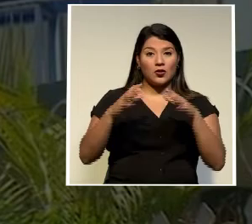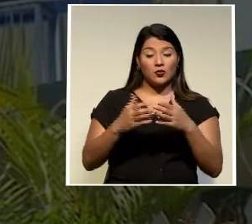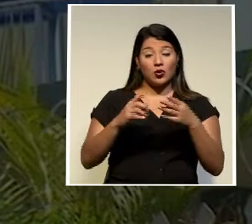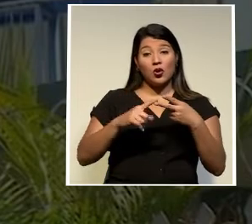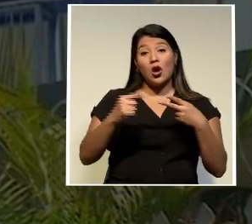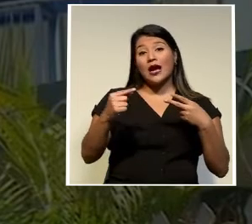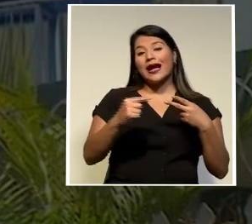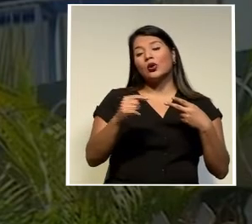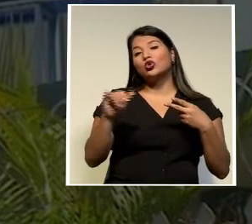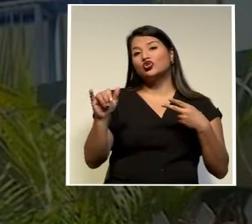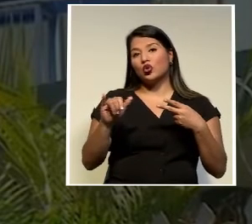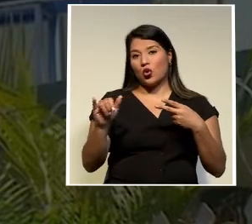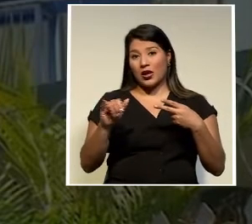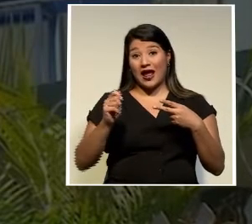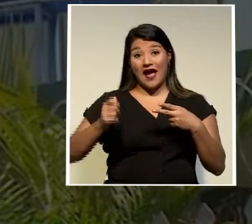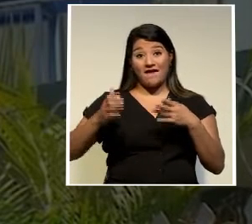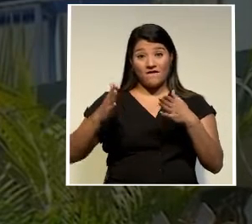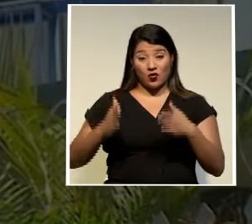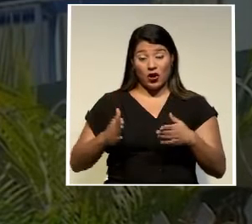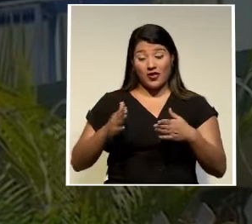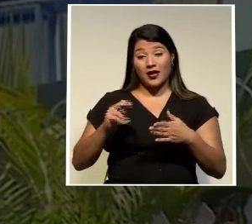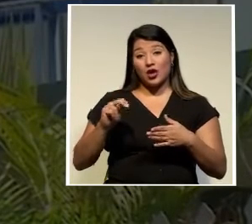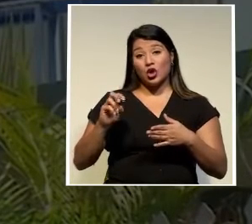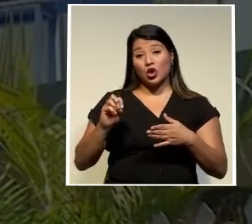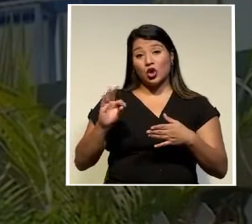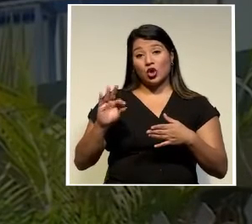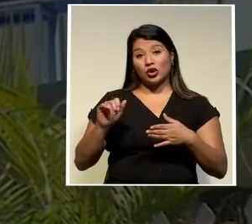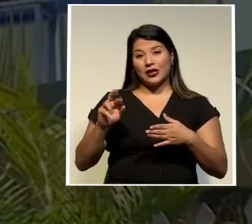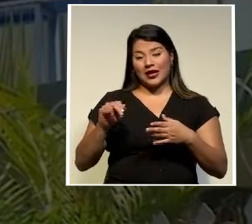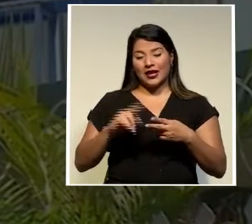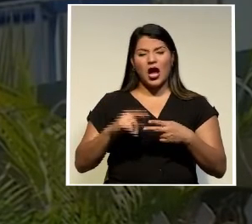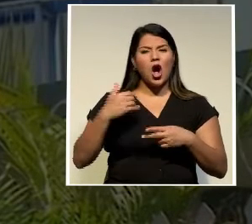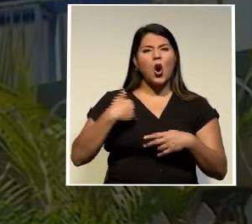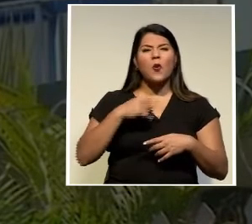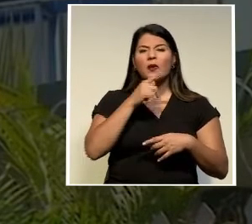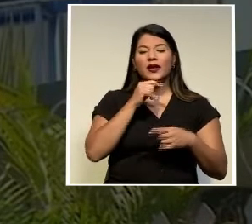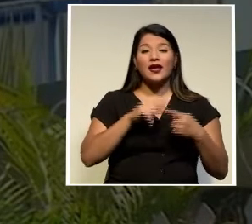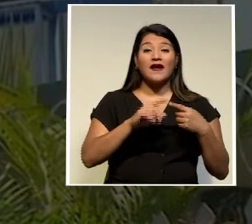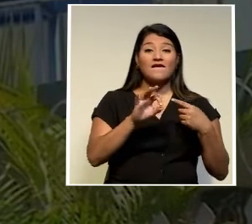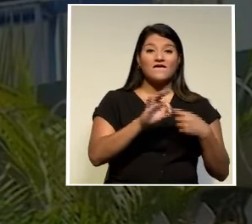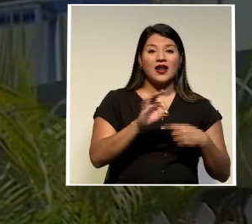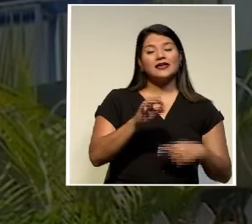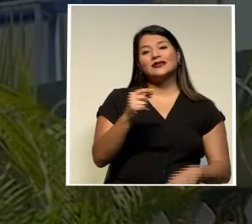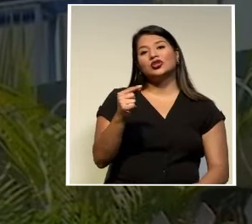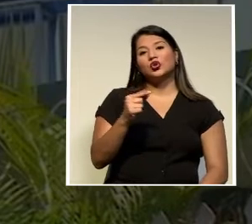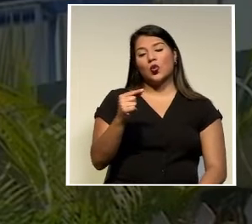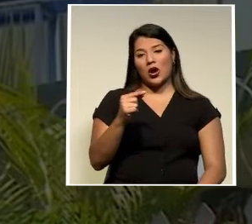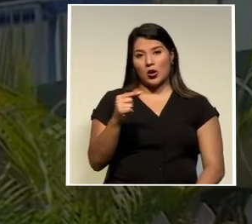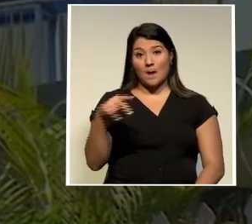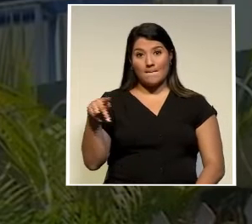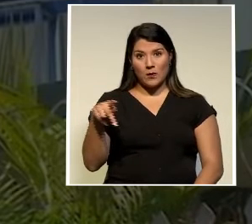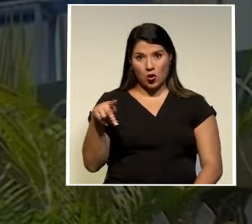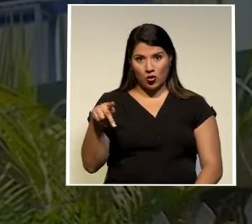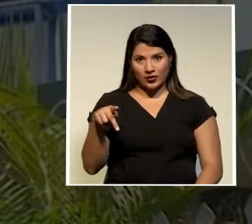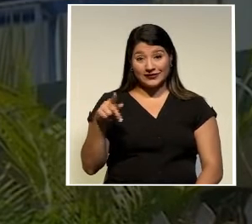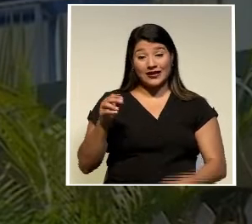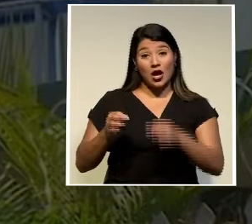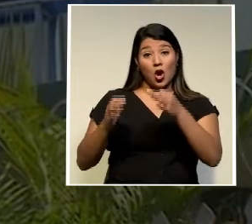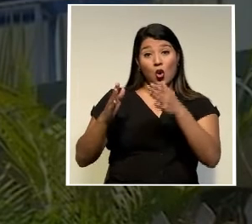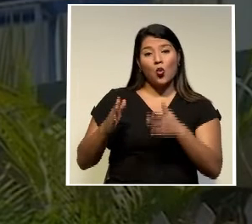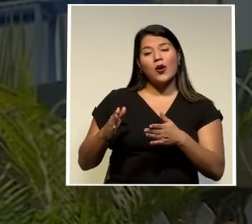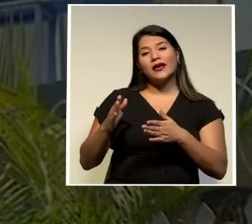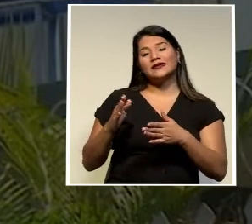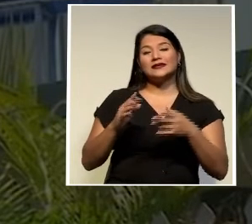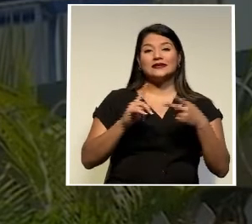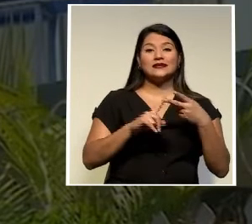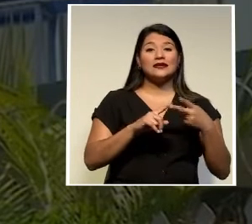Giovanna Murillo Garita abogada y notaria pública los hombres son Francis Giovanni Porras León juez notarial